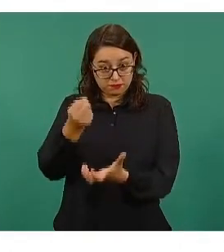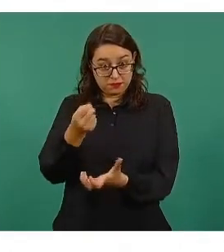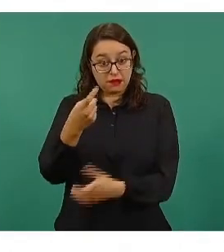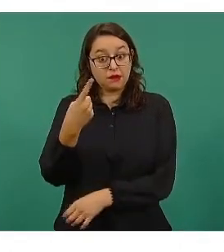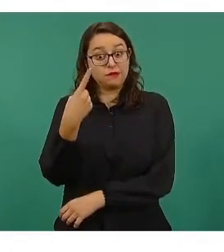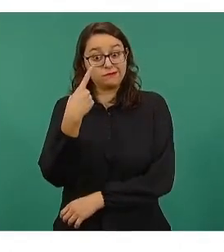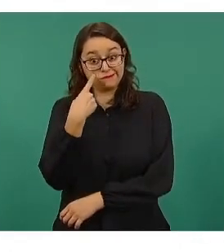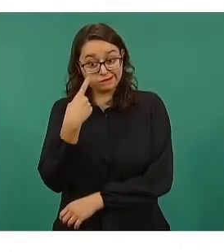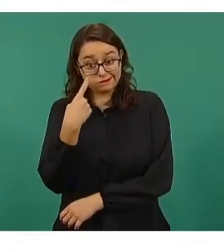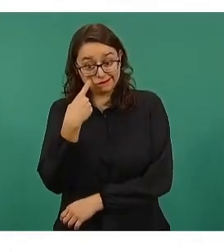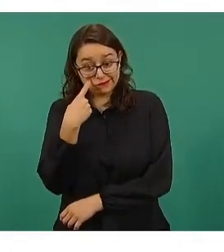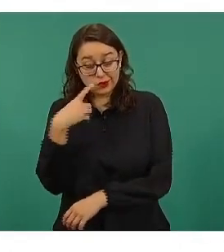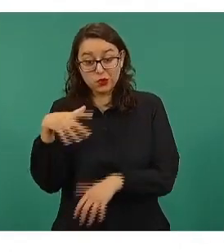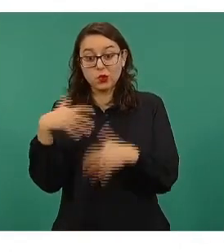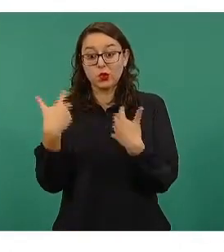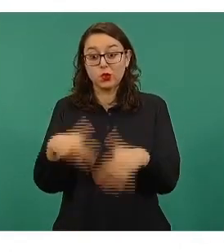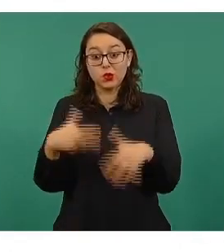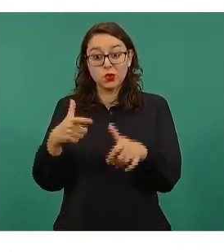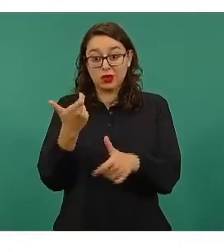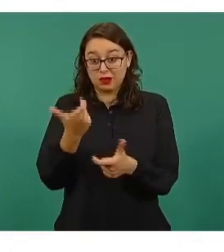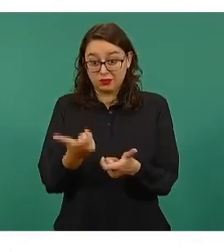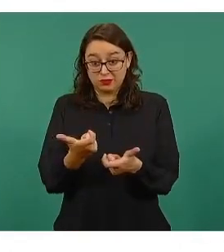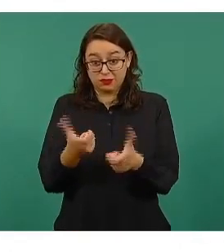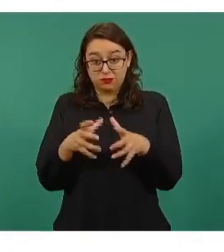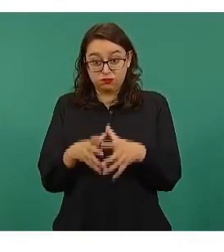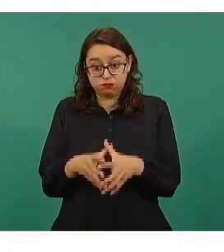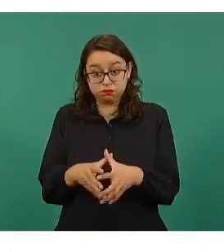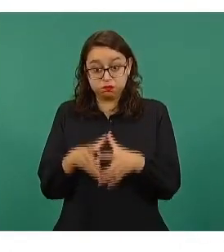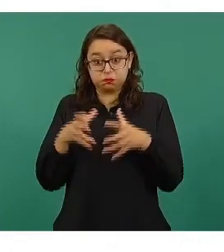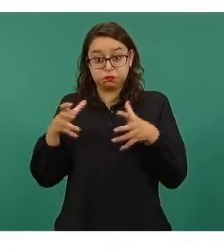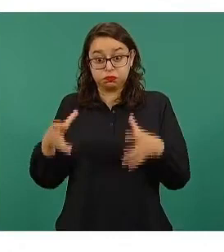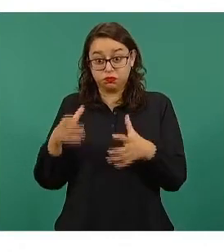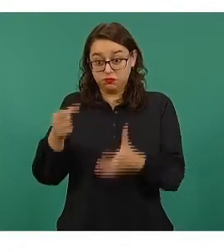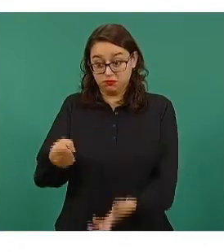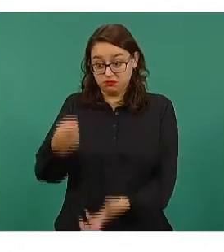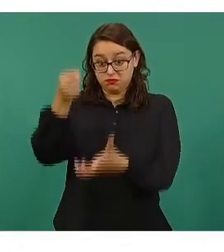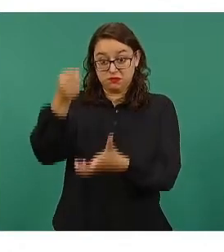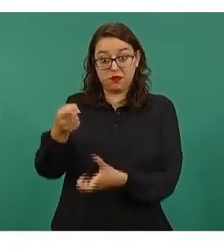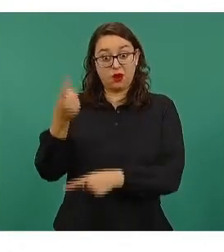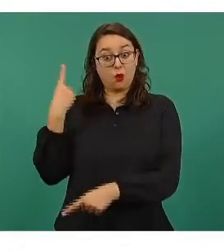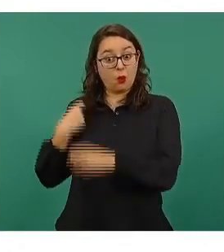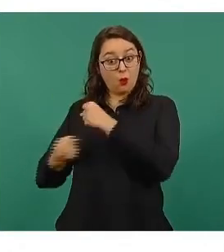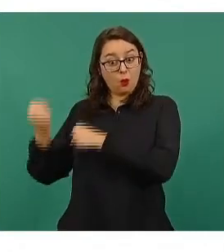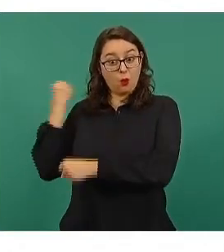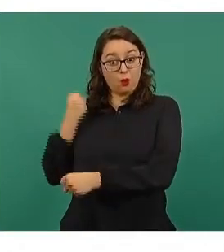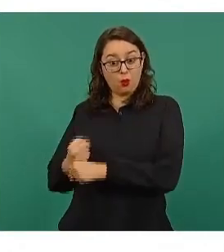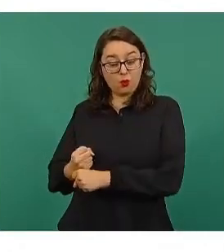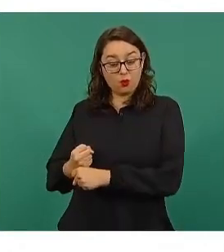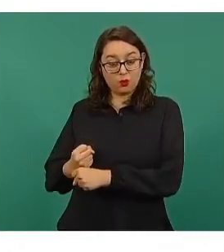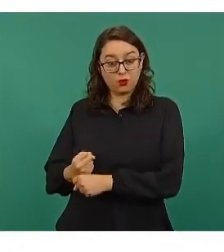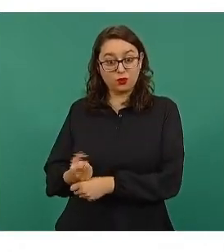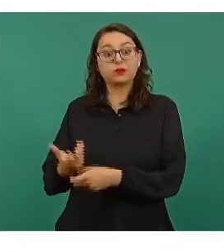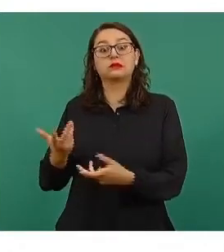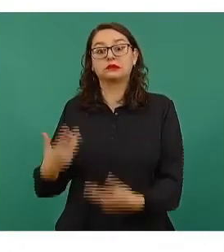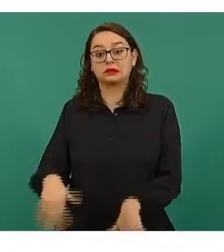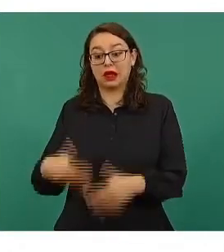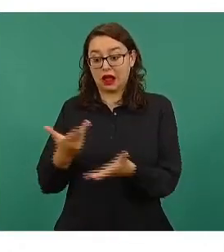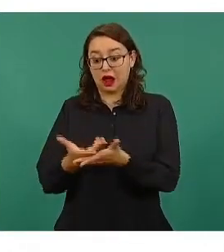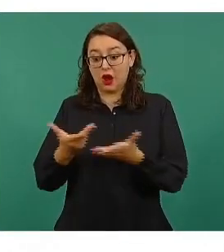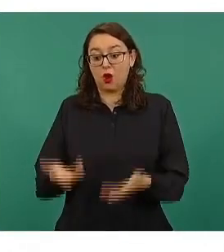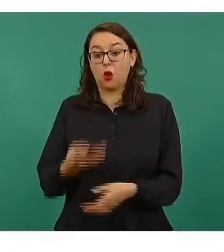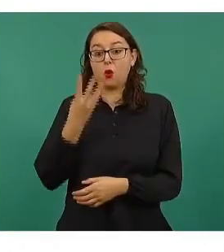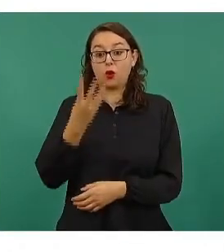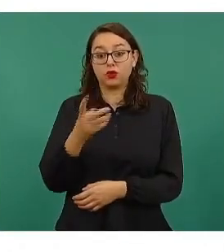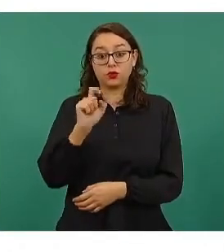ya que representa un crecimiento respecto al presupuesto autorizado en dos mil veintiuno de cuatro punto siete